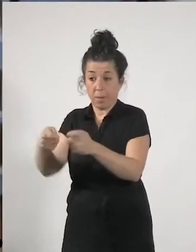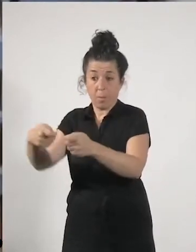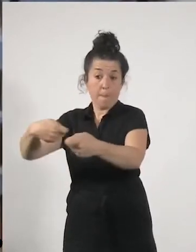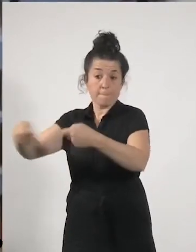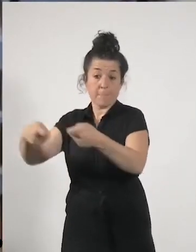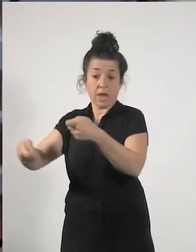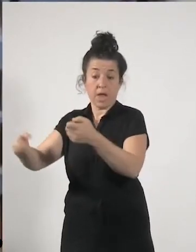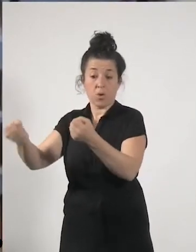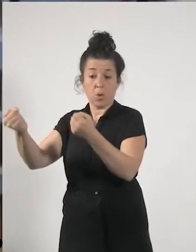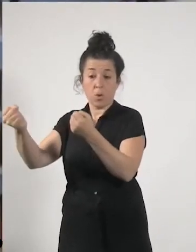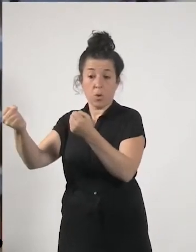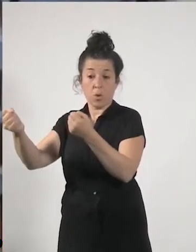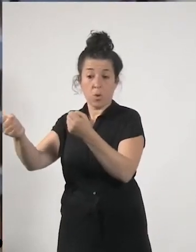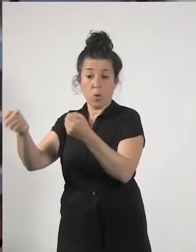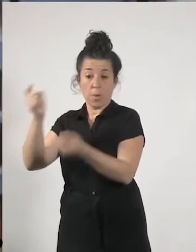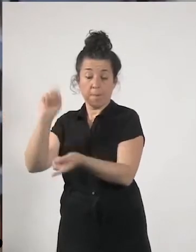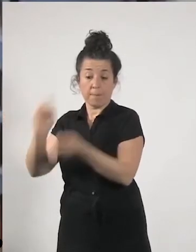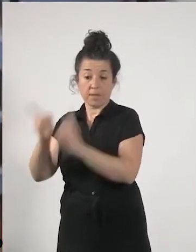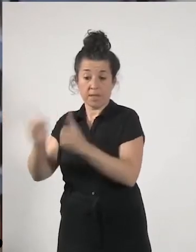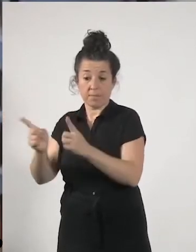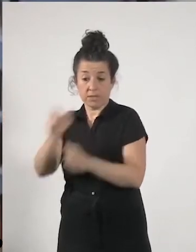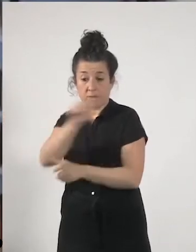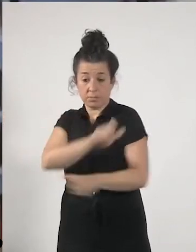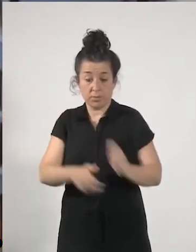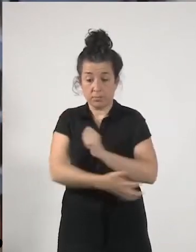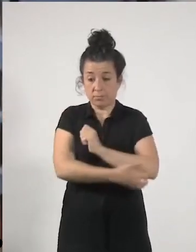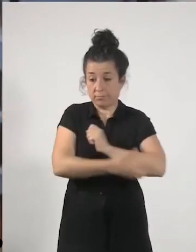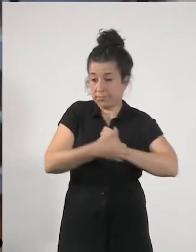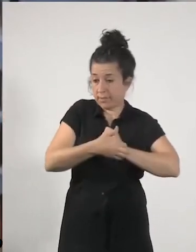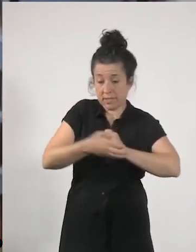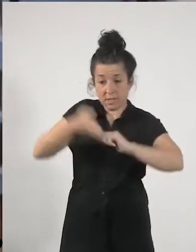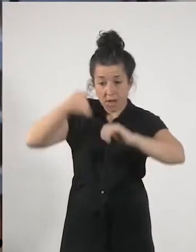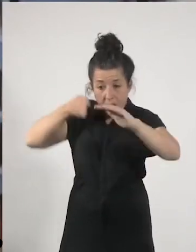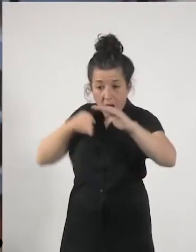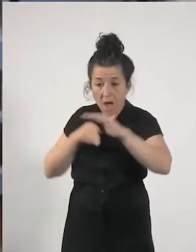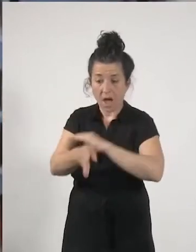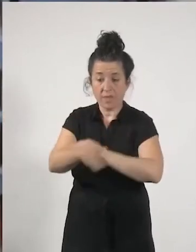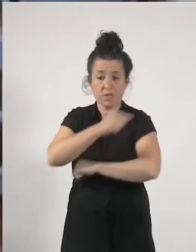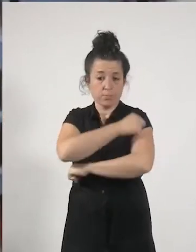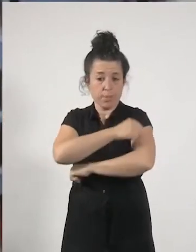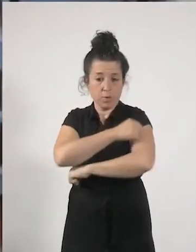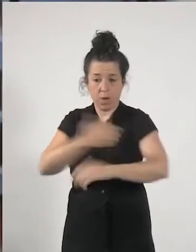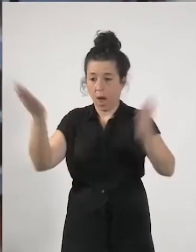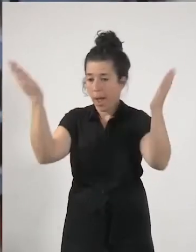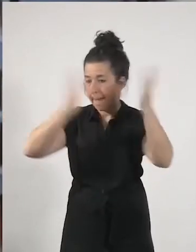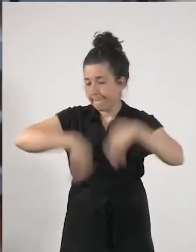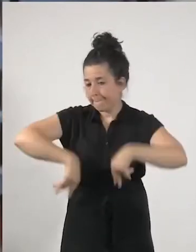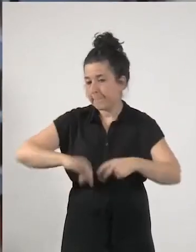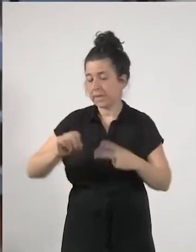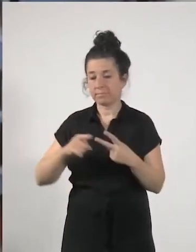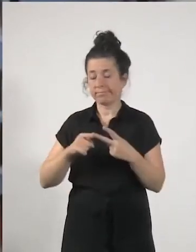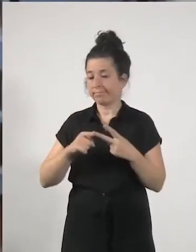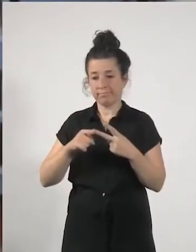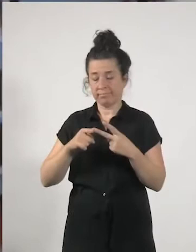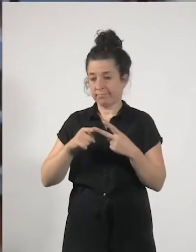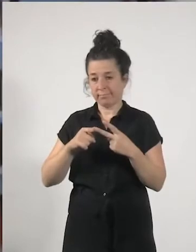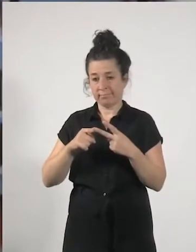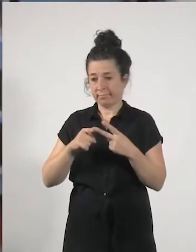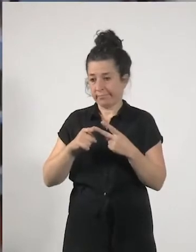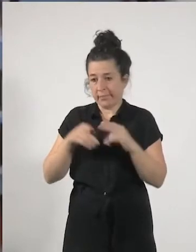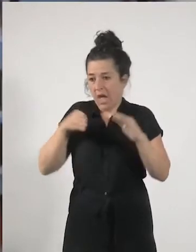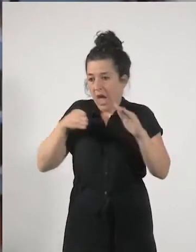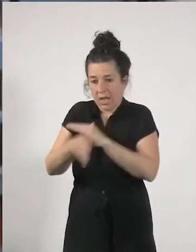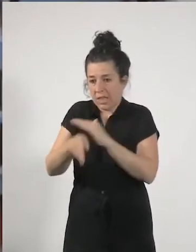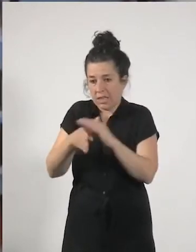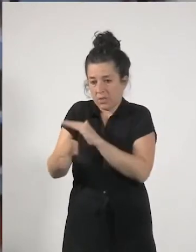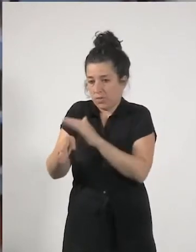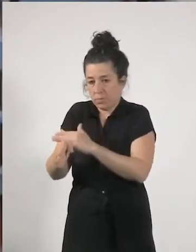pobre pues estaría no tendría acceso a las vacunas no tendría acceso a tal y entonces